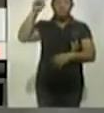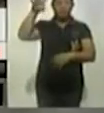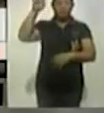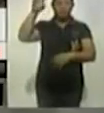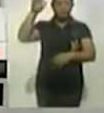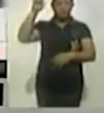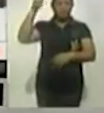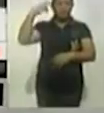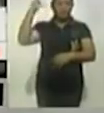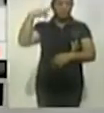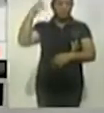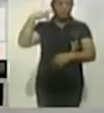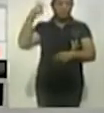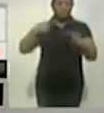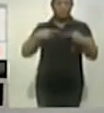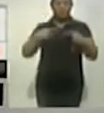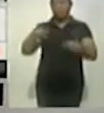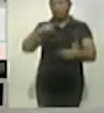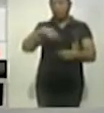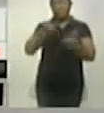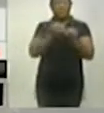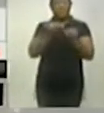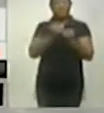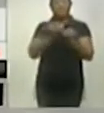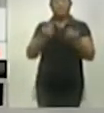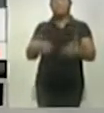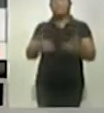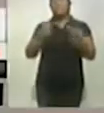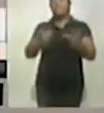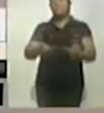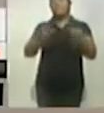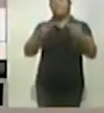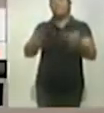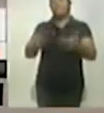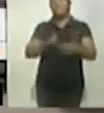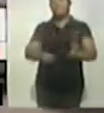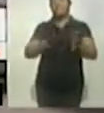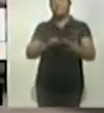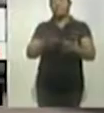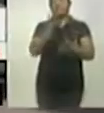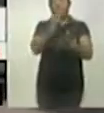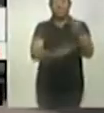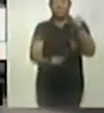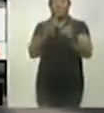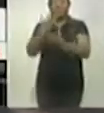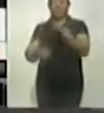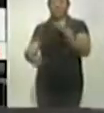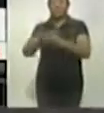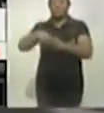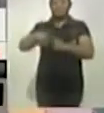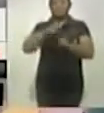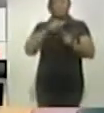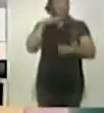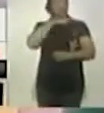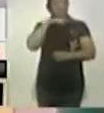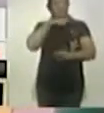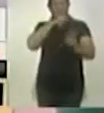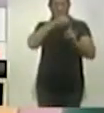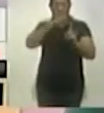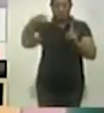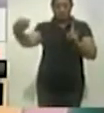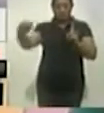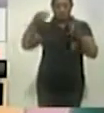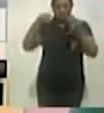ayuntamiento, así como de comercios esenciales, evacuaron las instalaciones de manera inmediata y ordenada, elementos de seguridad